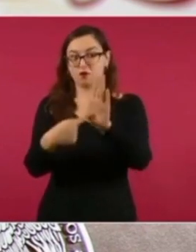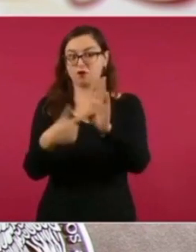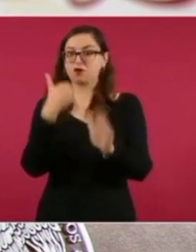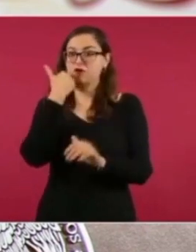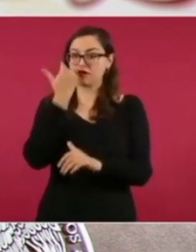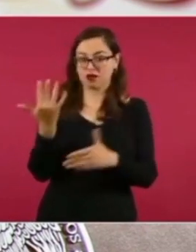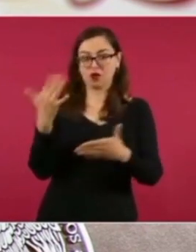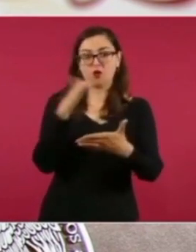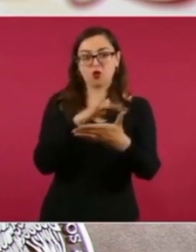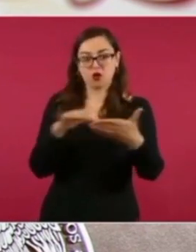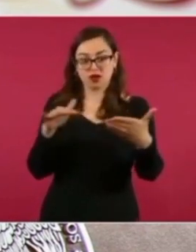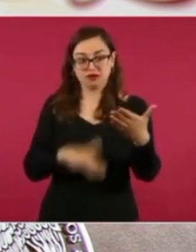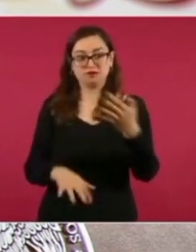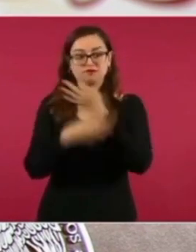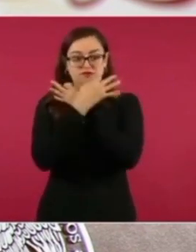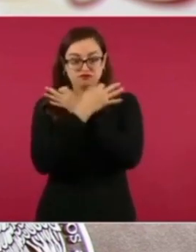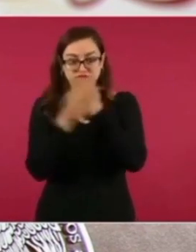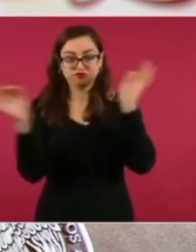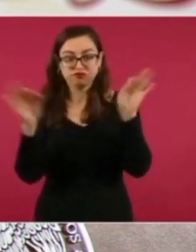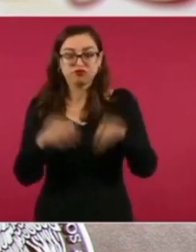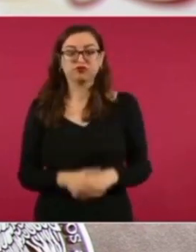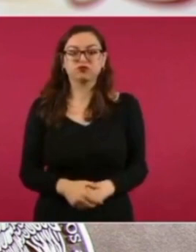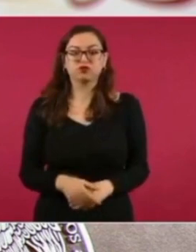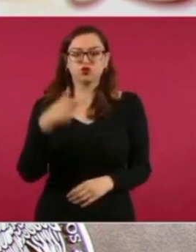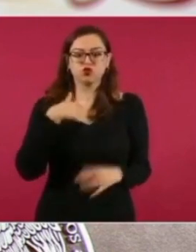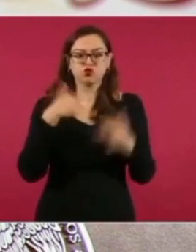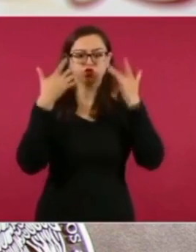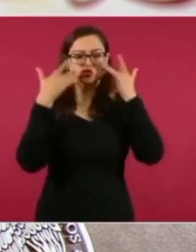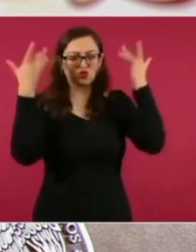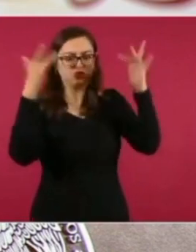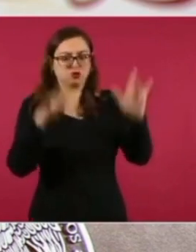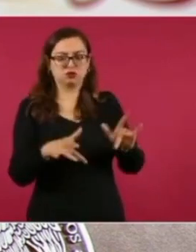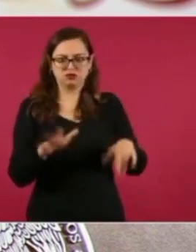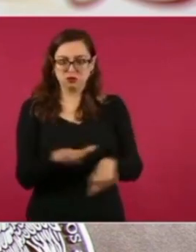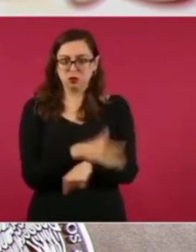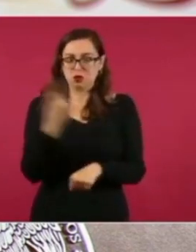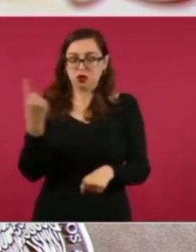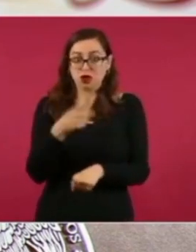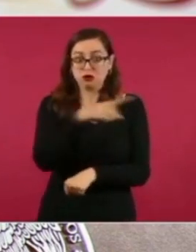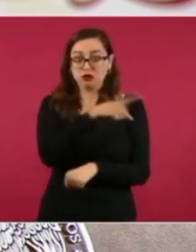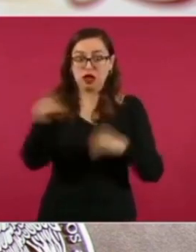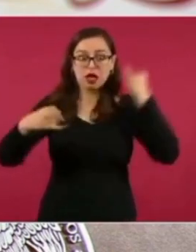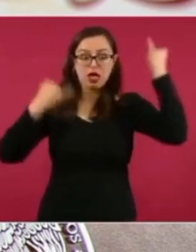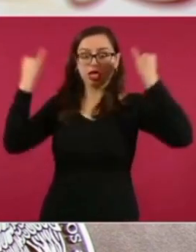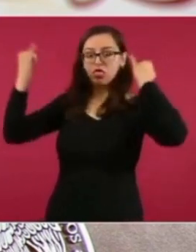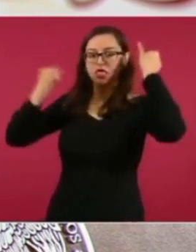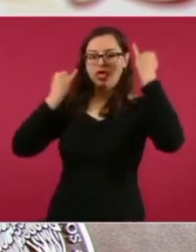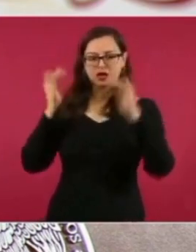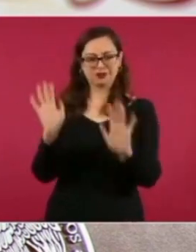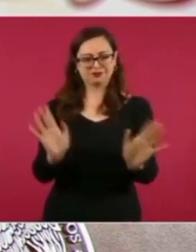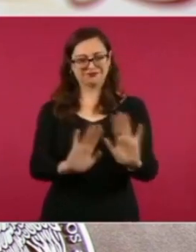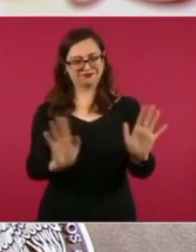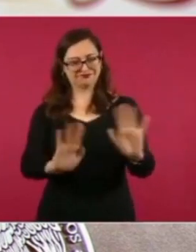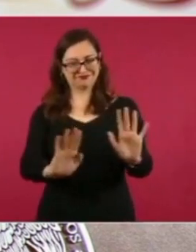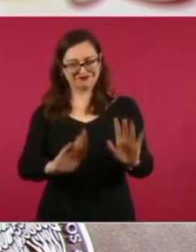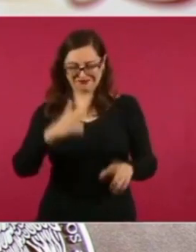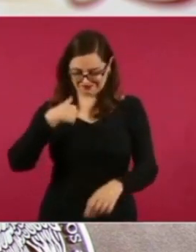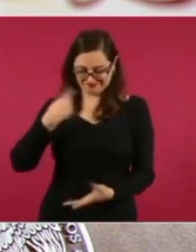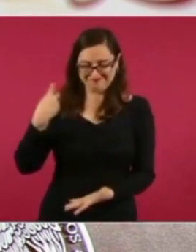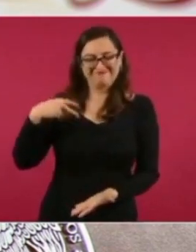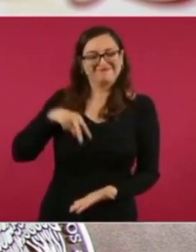importante poder dejar claro motivos, etcétera, y evitar sobre todo especulaciones.